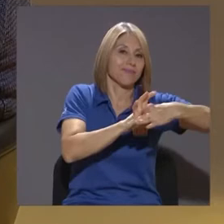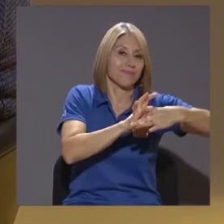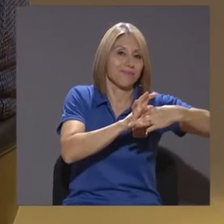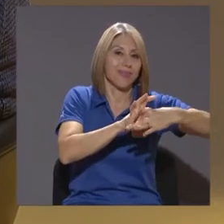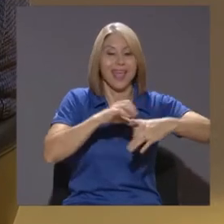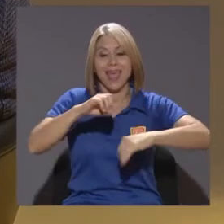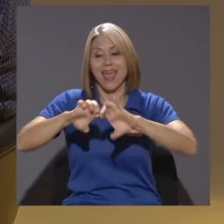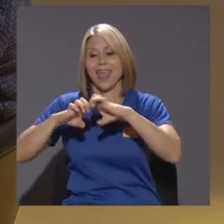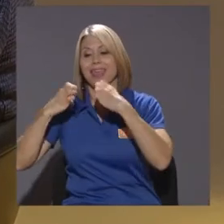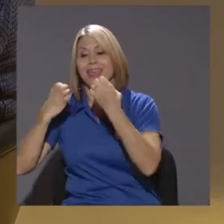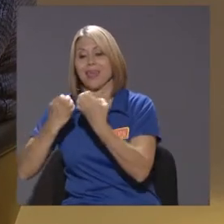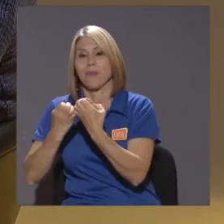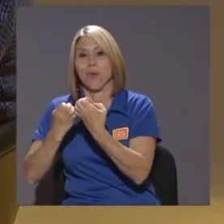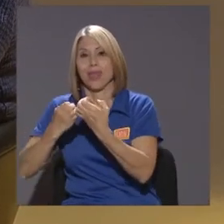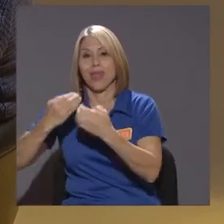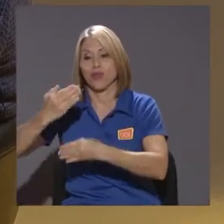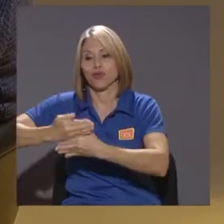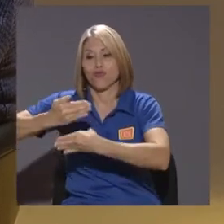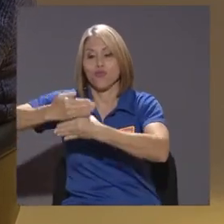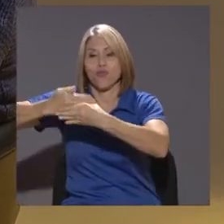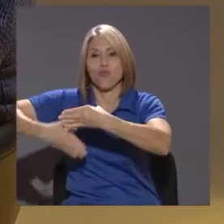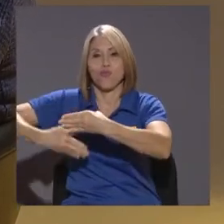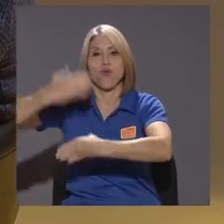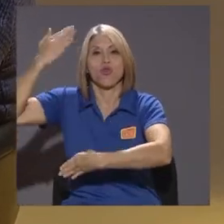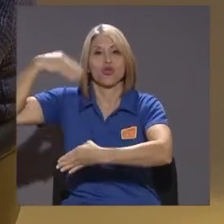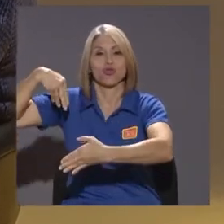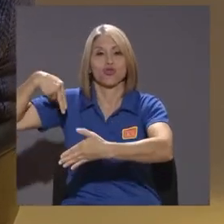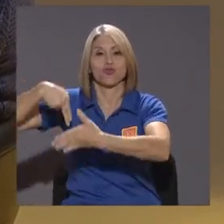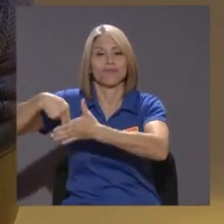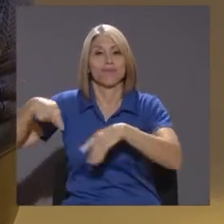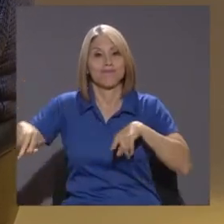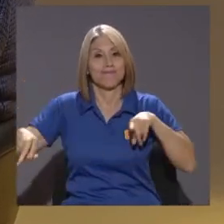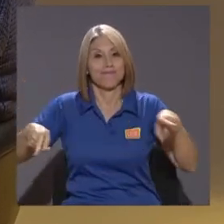dividió El electorado Inglés No fueron Conservadores Contra